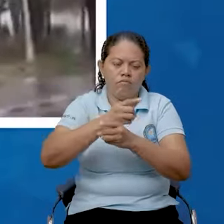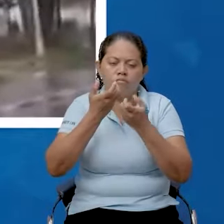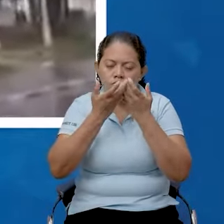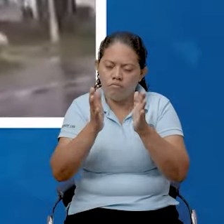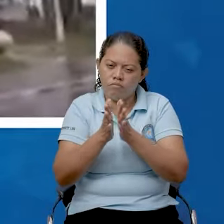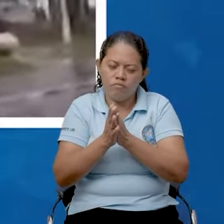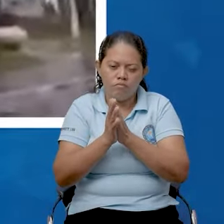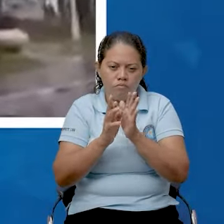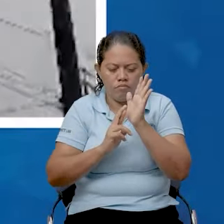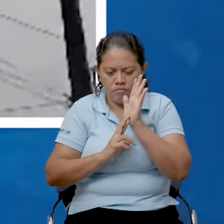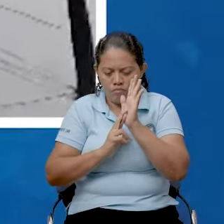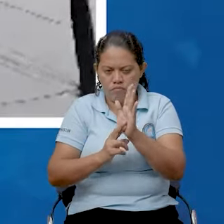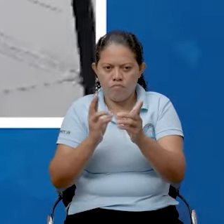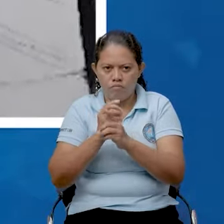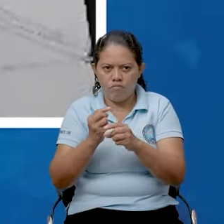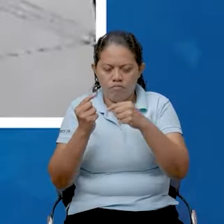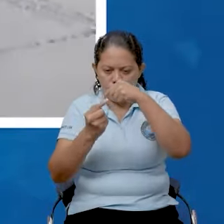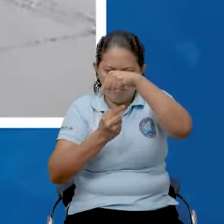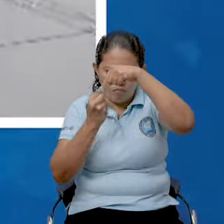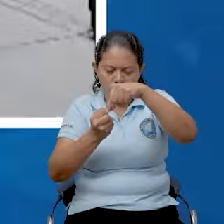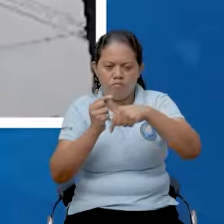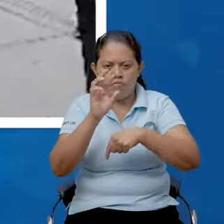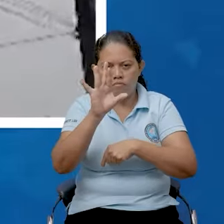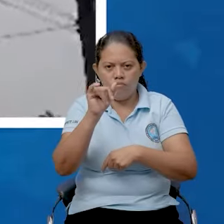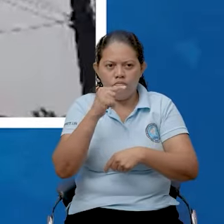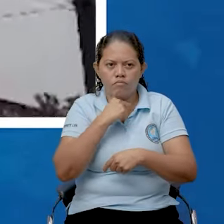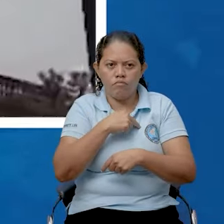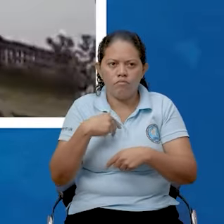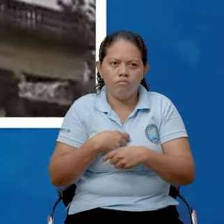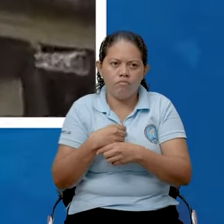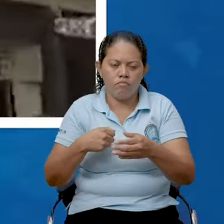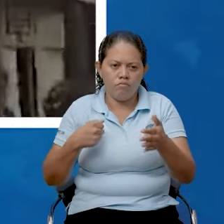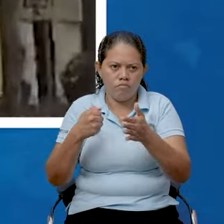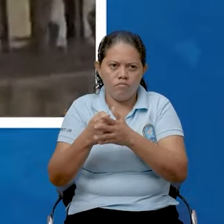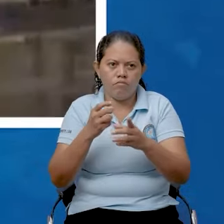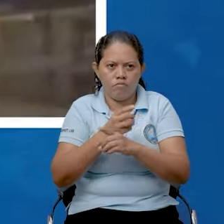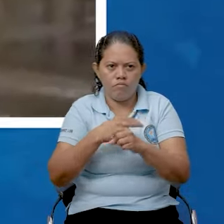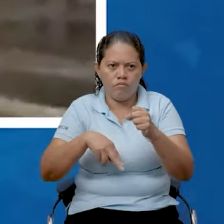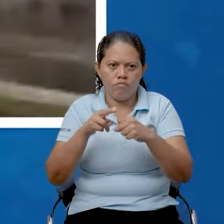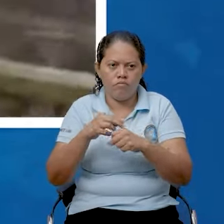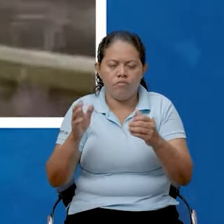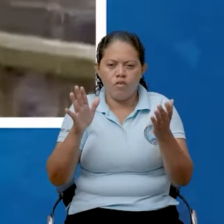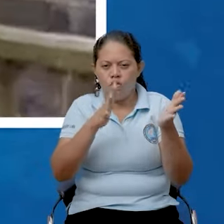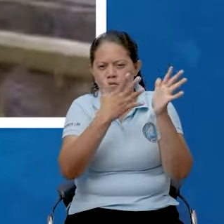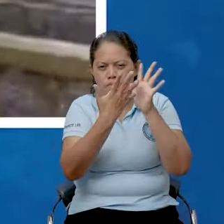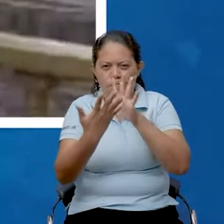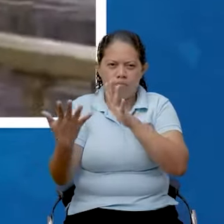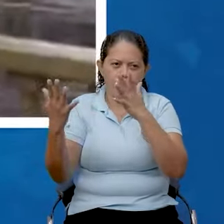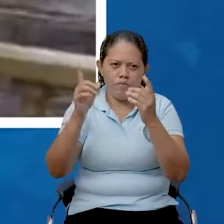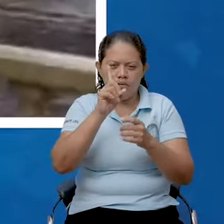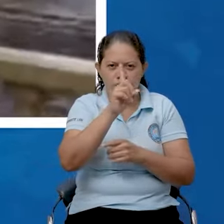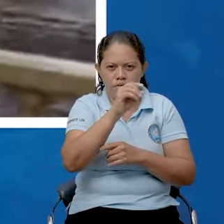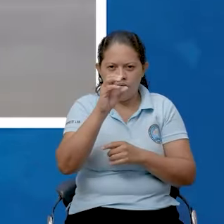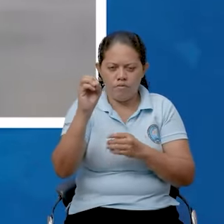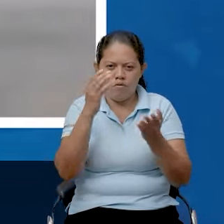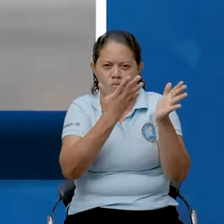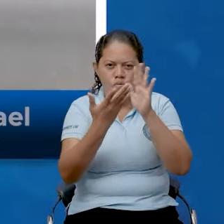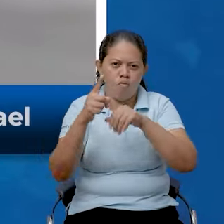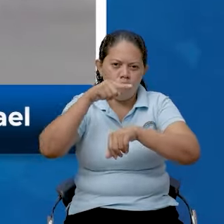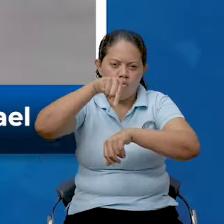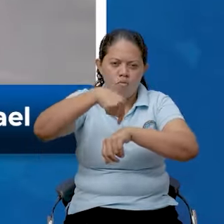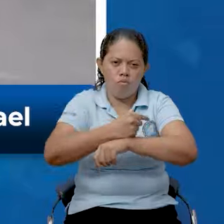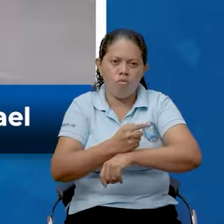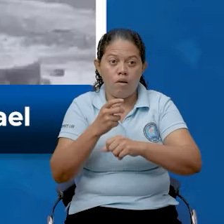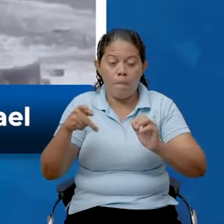reveló que como resultado del paso del fenómeno meteorológico que golpeó el territorio con vientos superiores al ocio en kilómetros por hora,